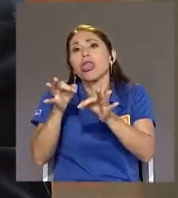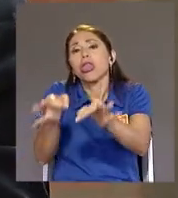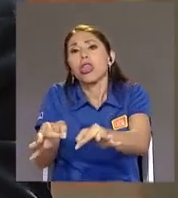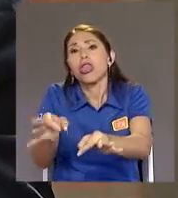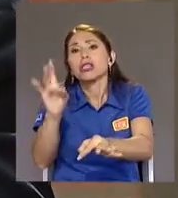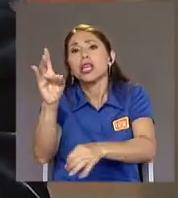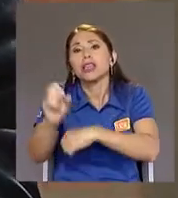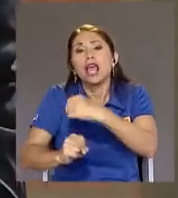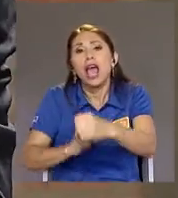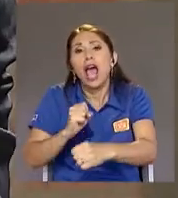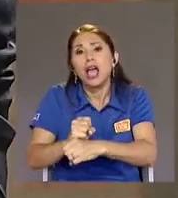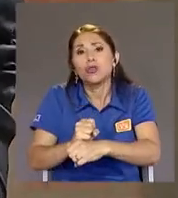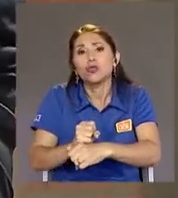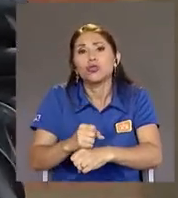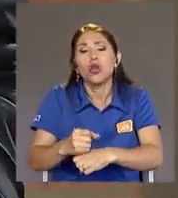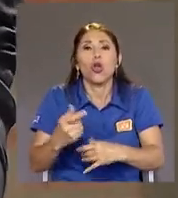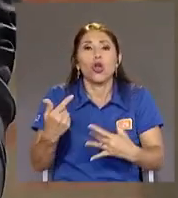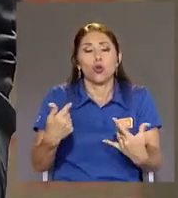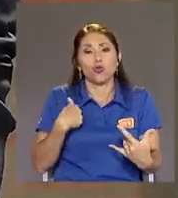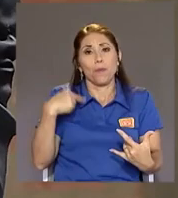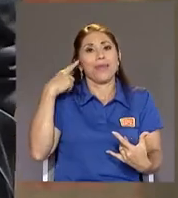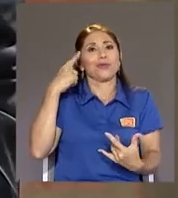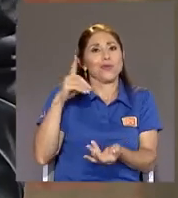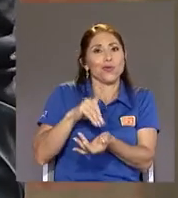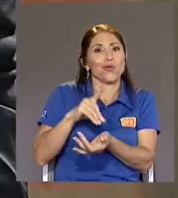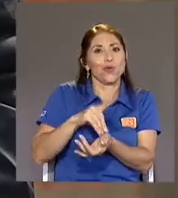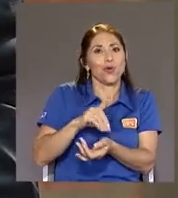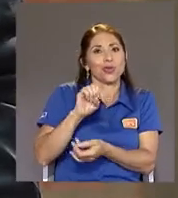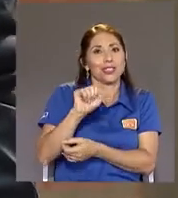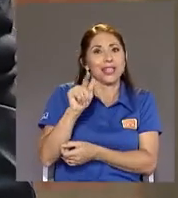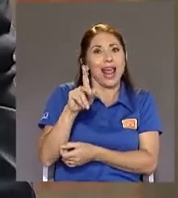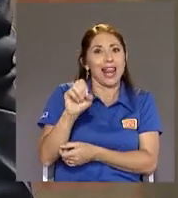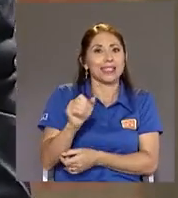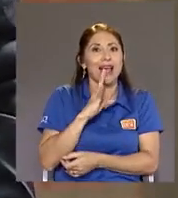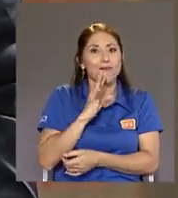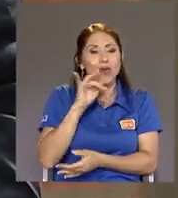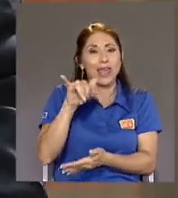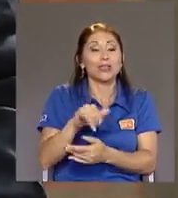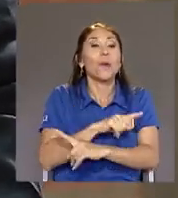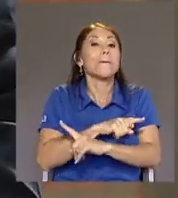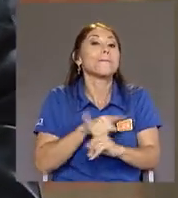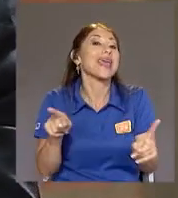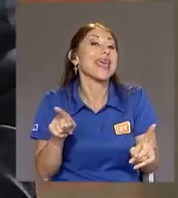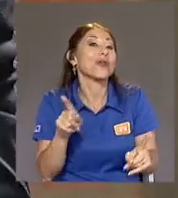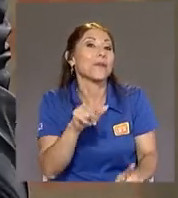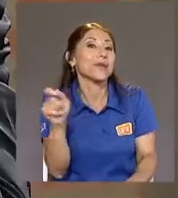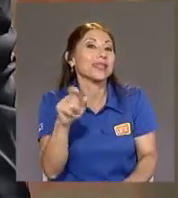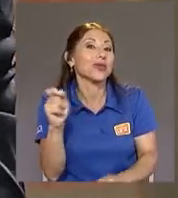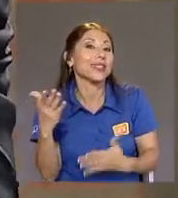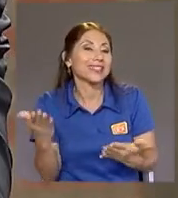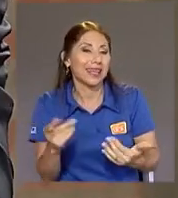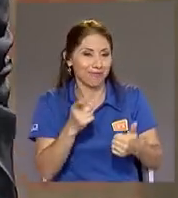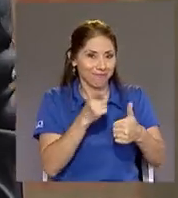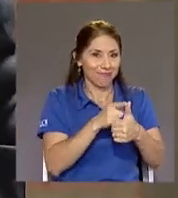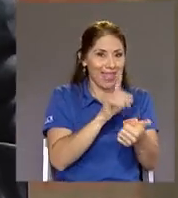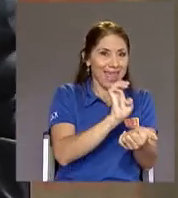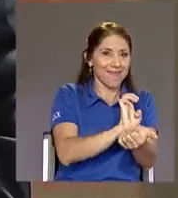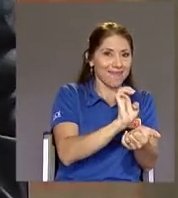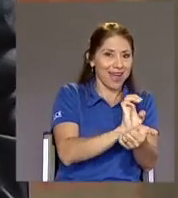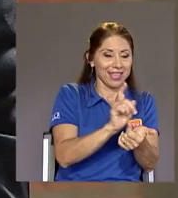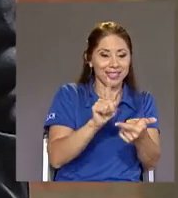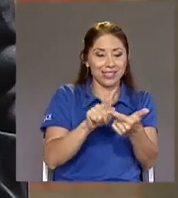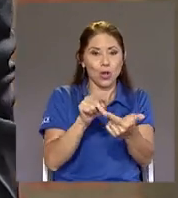Pero En pensiones Y aquí es donde La gente le cuesta Separar Una cosa Se le va Y una cosa Es el hospital Y otra cosa Es la